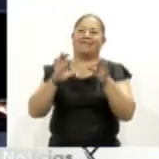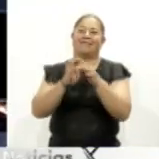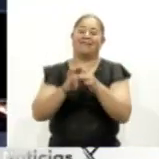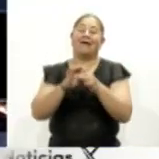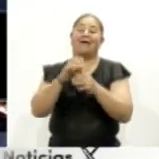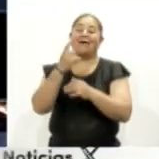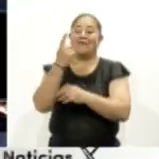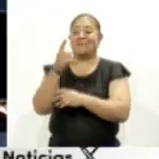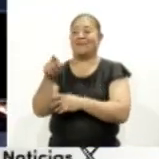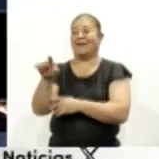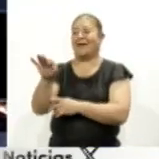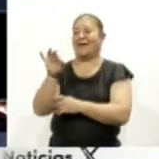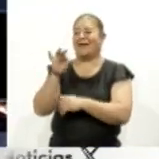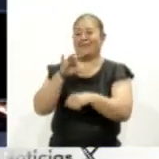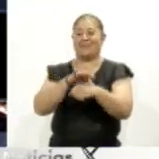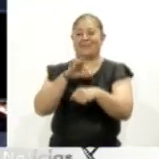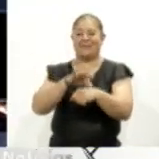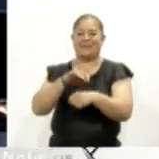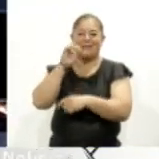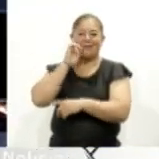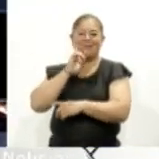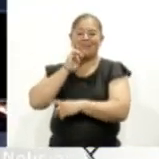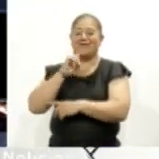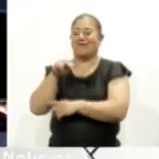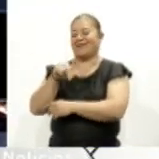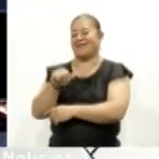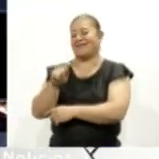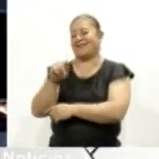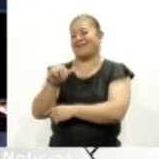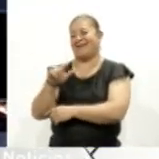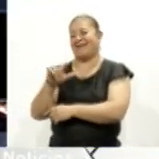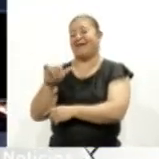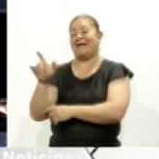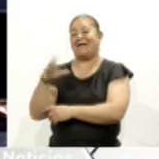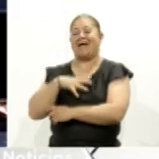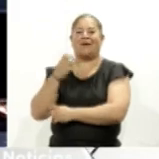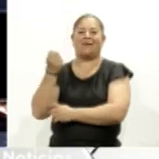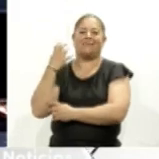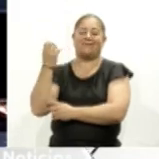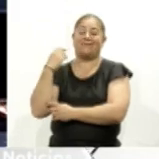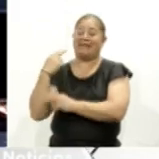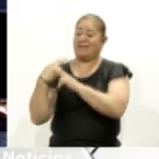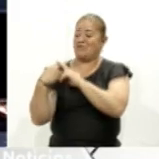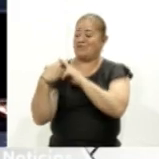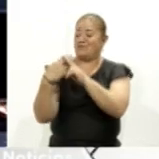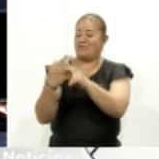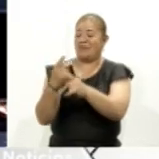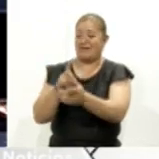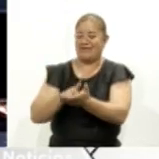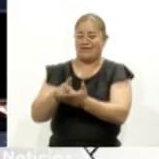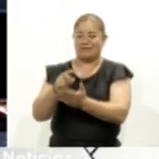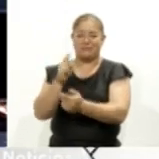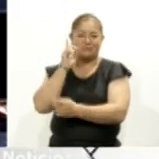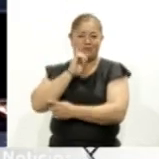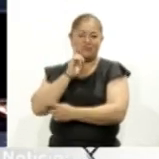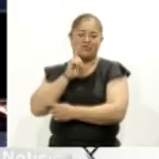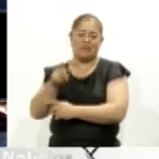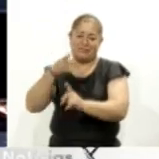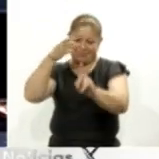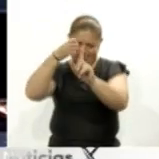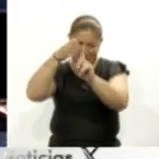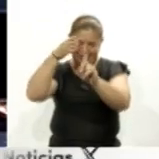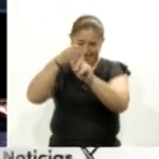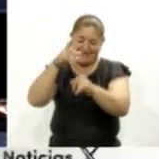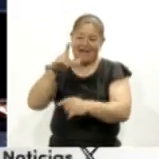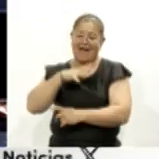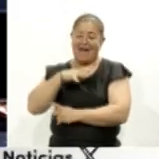comento la doctora en Historia Nathalie Rodríguez Sánchez y partió la conferencia Nuestras trayectorias en los derechos de las mujeres con la finalidad